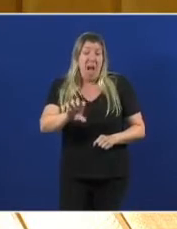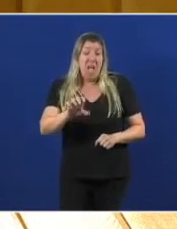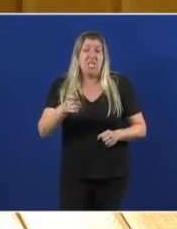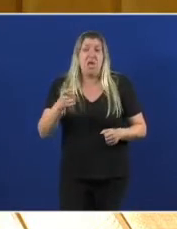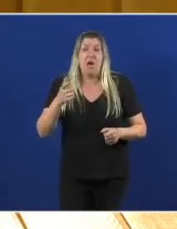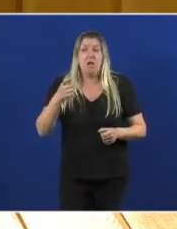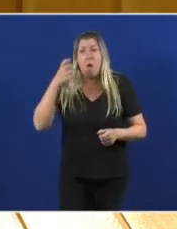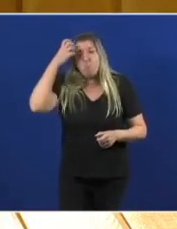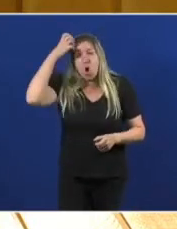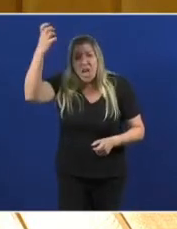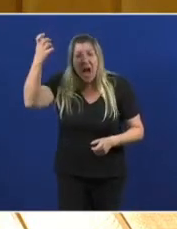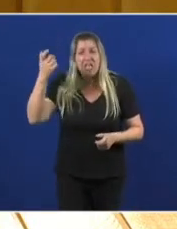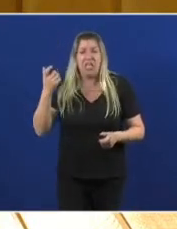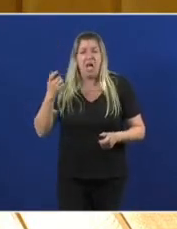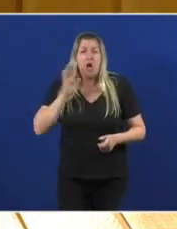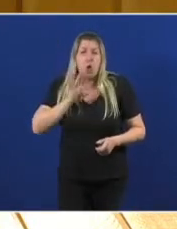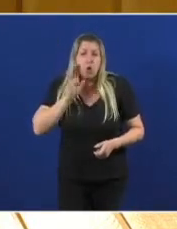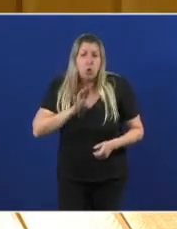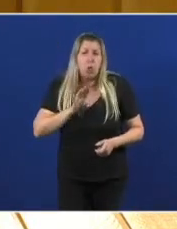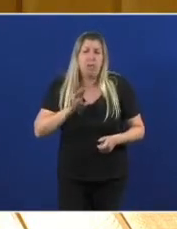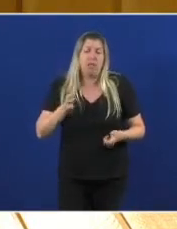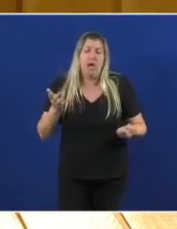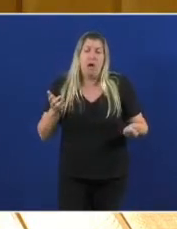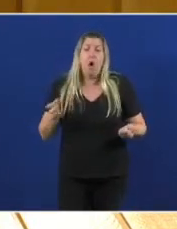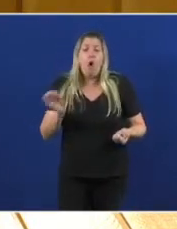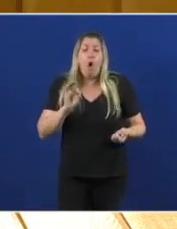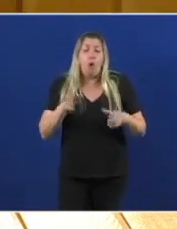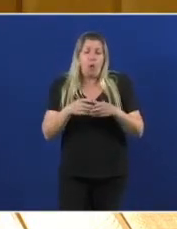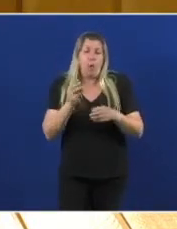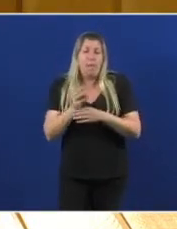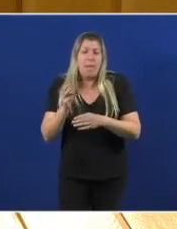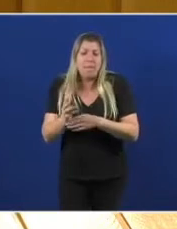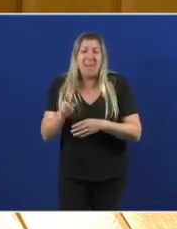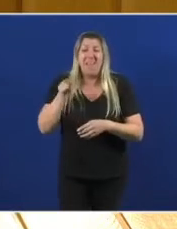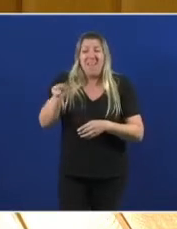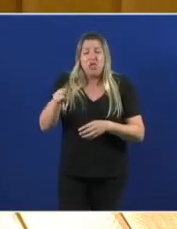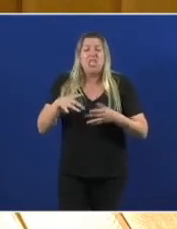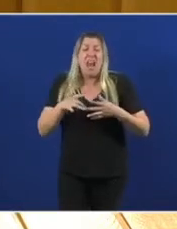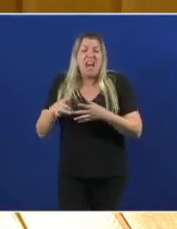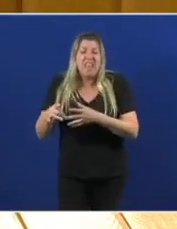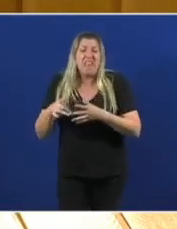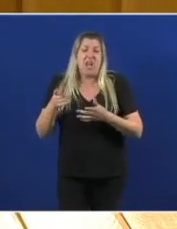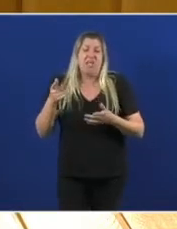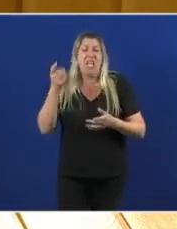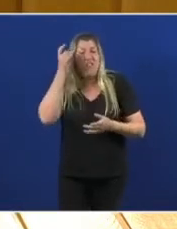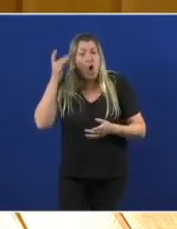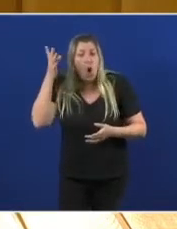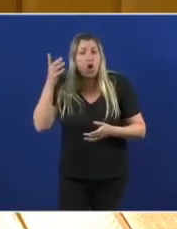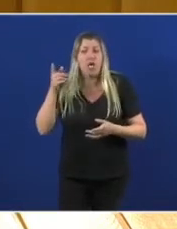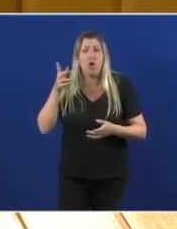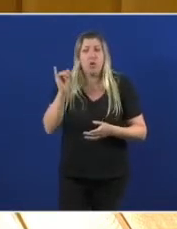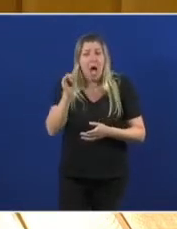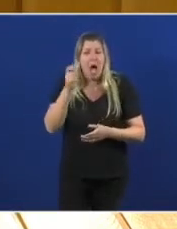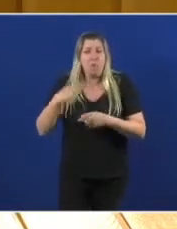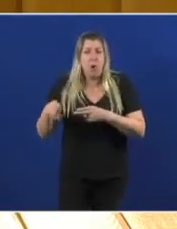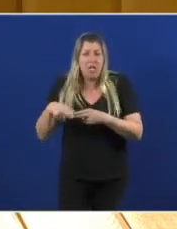o PP que ten como referentes ideolóxicos a políticos condenados por corrupción o PP que